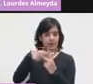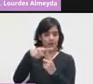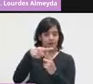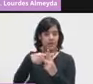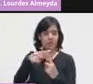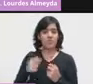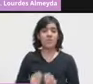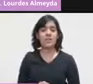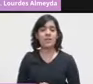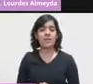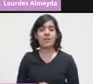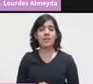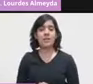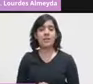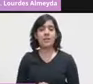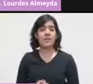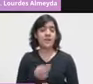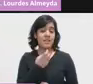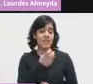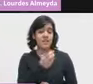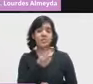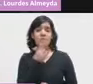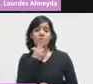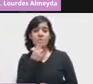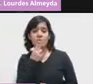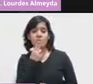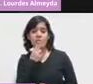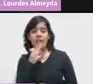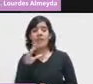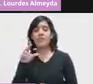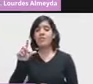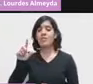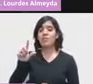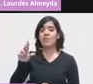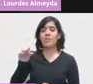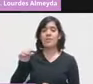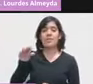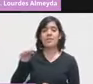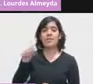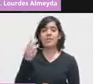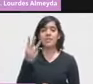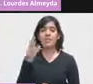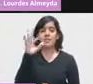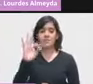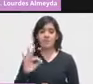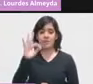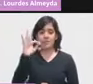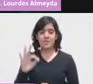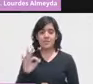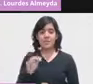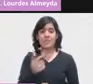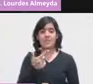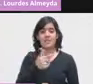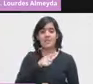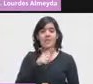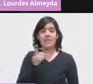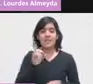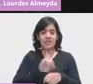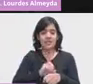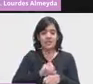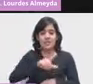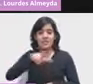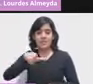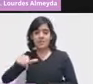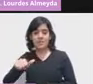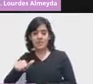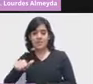de 93 por ciento, siete días posteriores a la segunda dosis. Y la indicación es